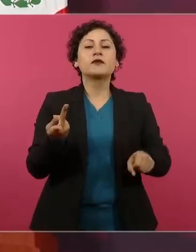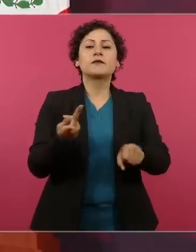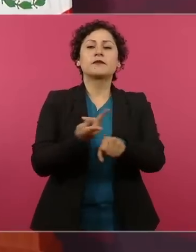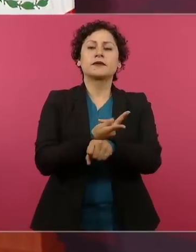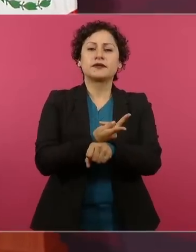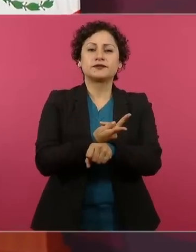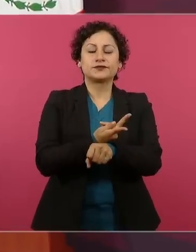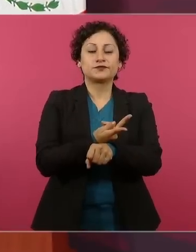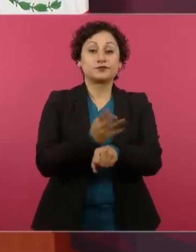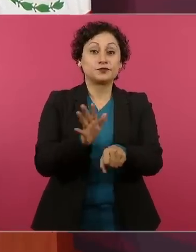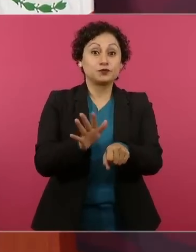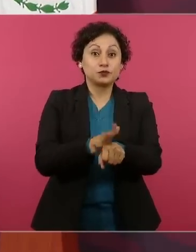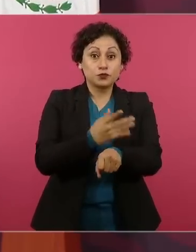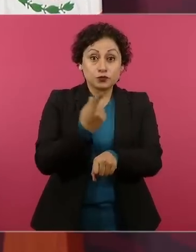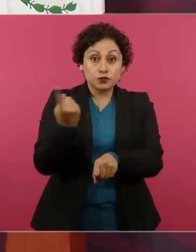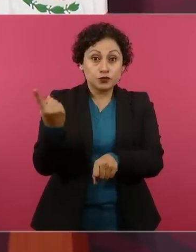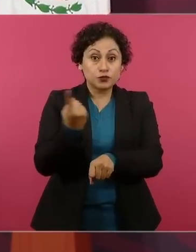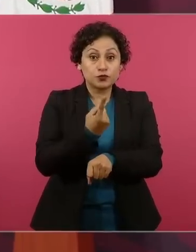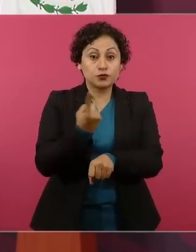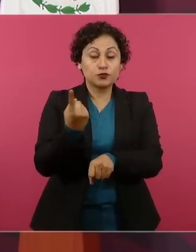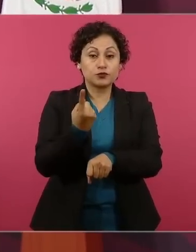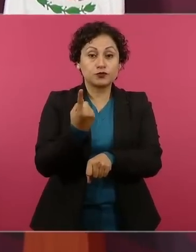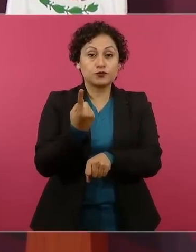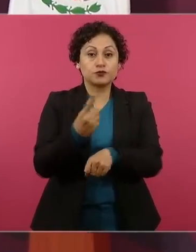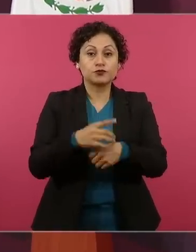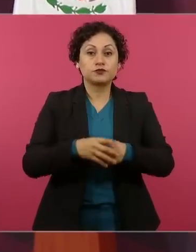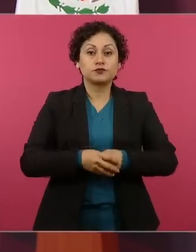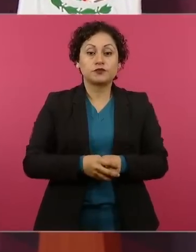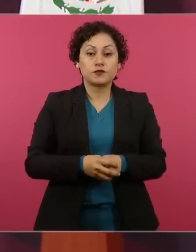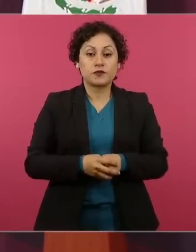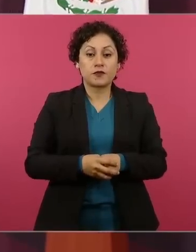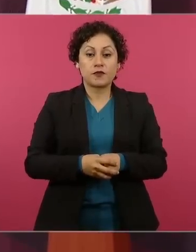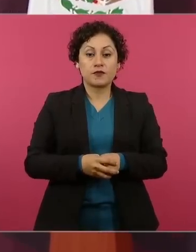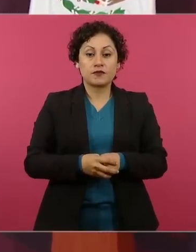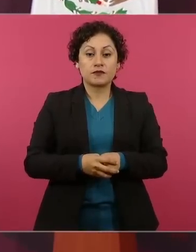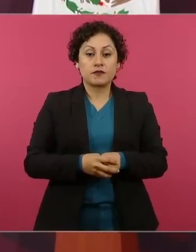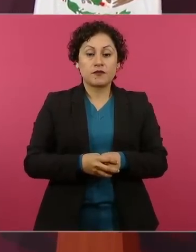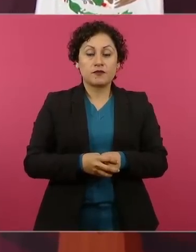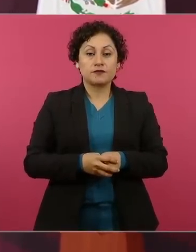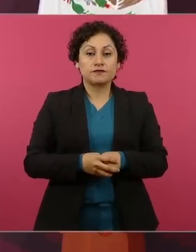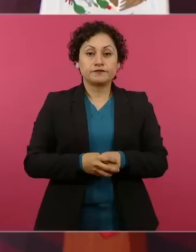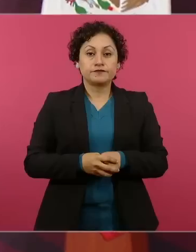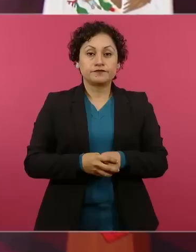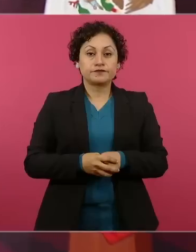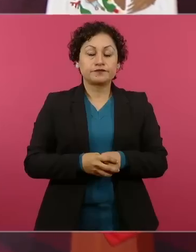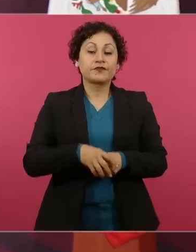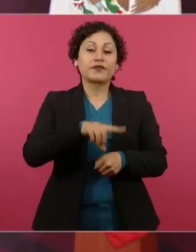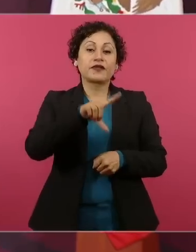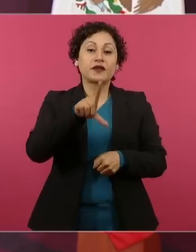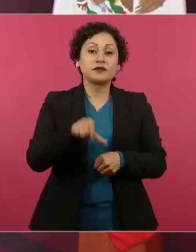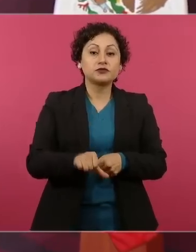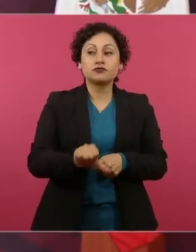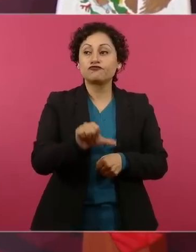burda manipulación,